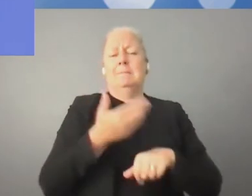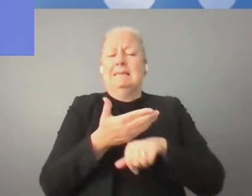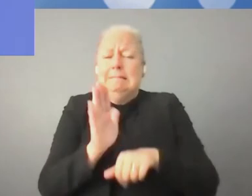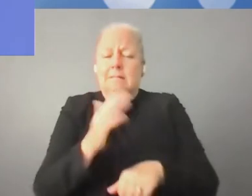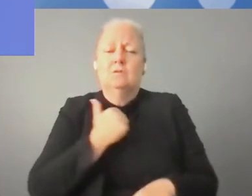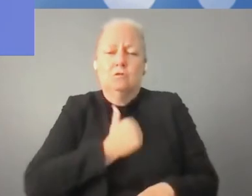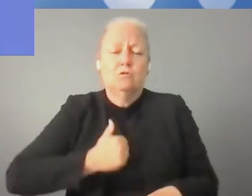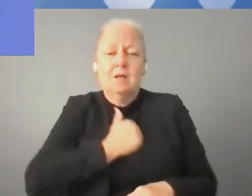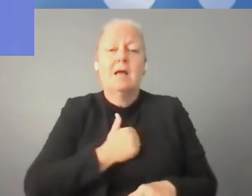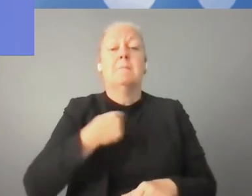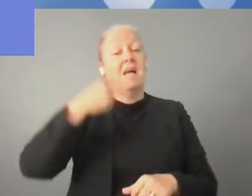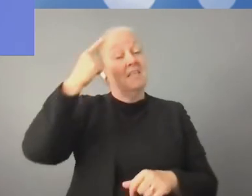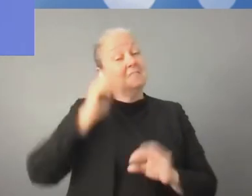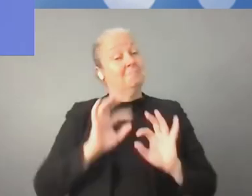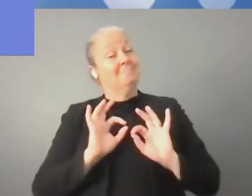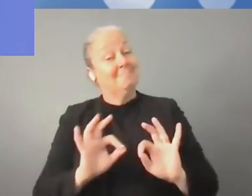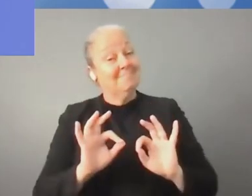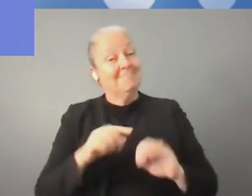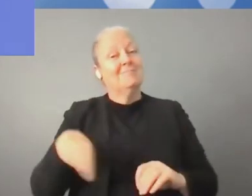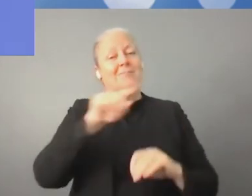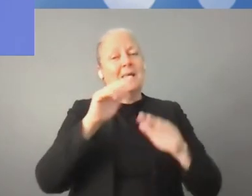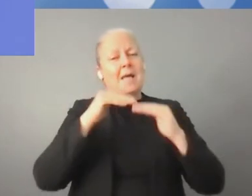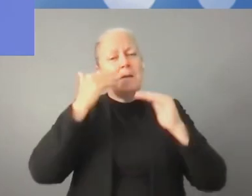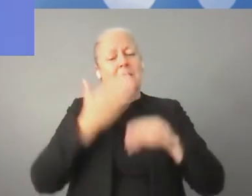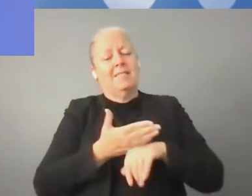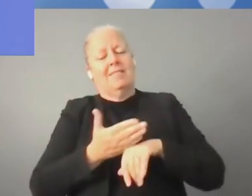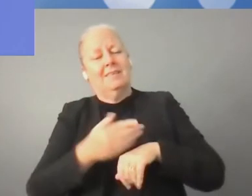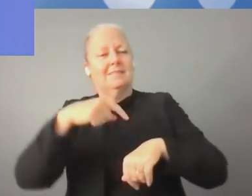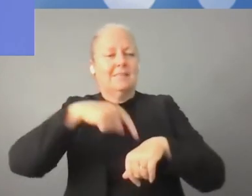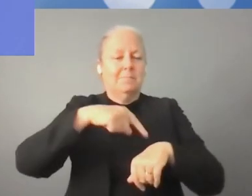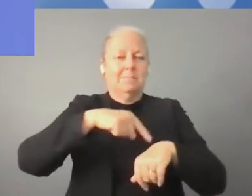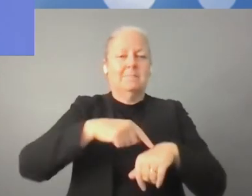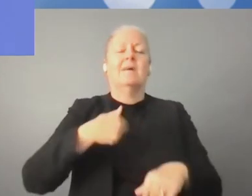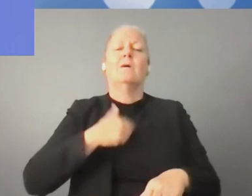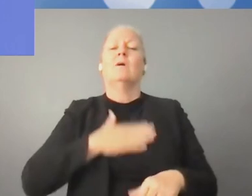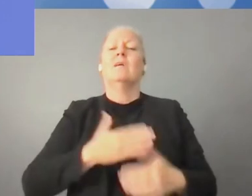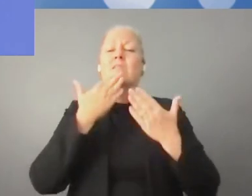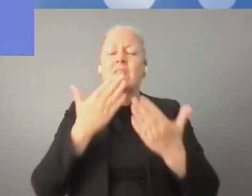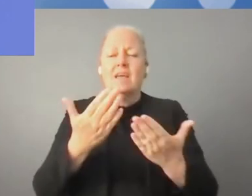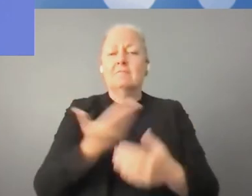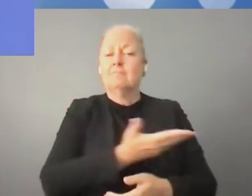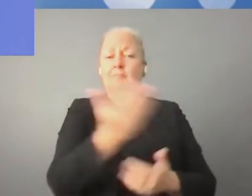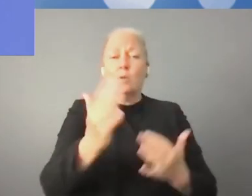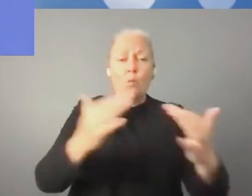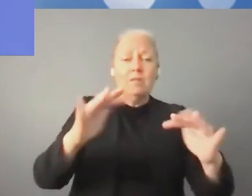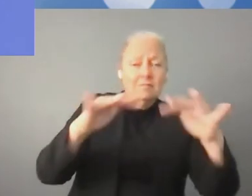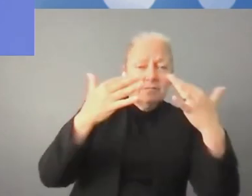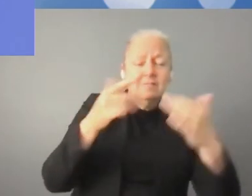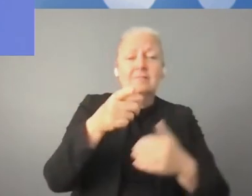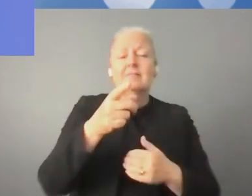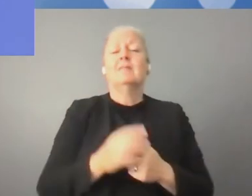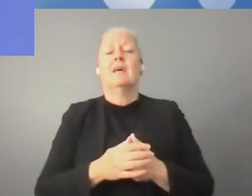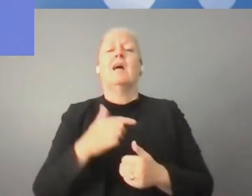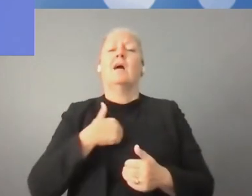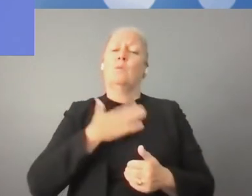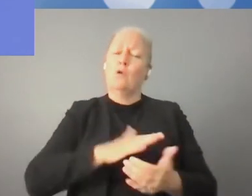gracias a todos. Muchas gracias por compartir vuestras opiniones. Me disculpo por el pequeño retraso que hemos